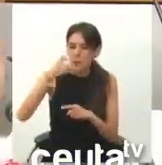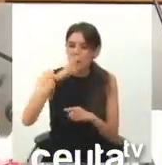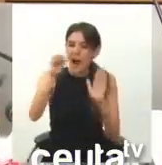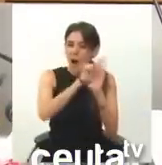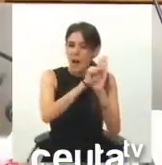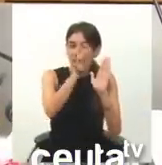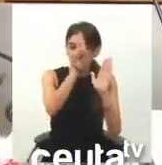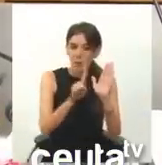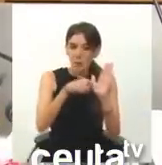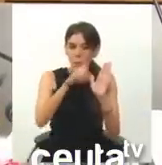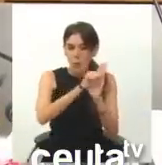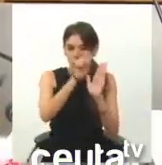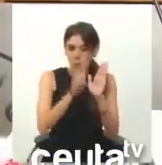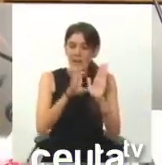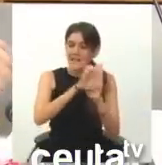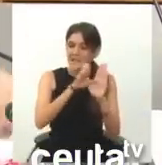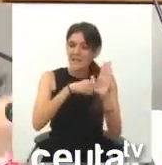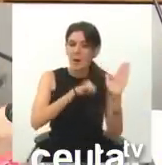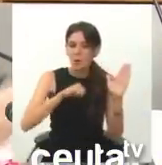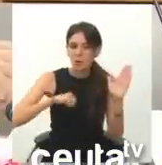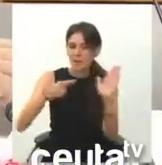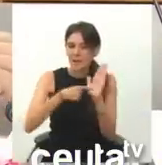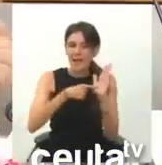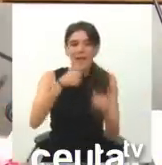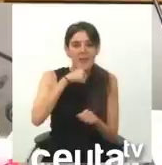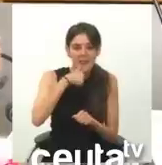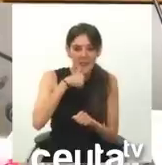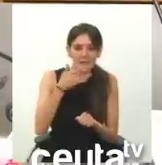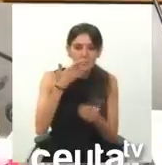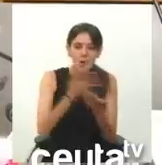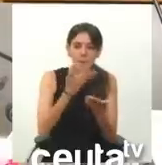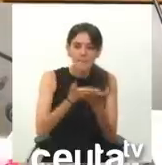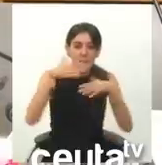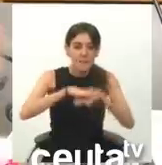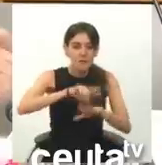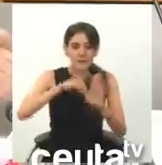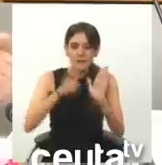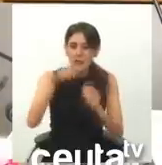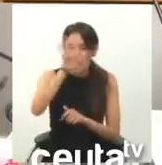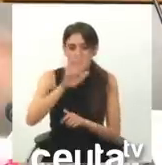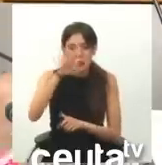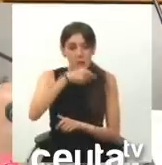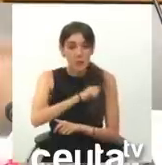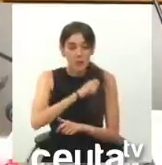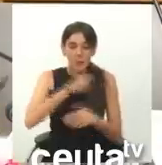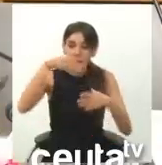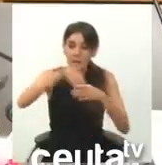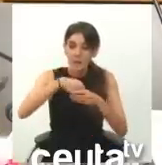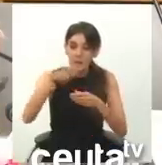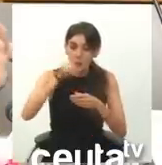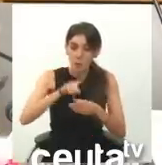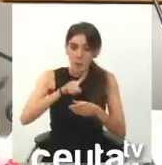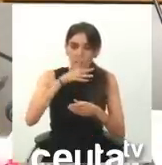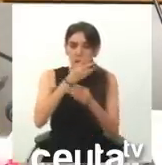artículo 1 de nuestro Estatuto de Autonomía. Ceuta como parte integrante de la Nación Española y dentro de su